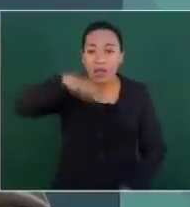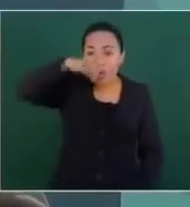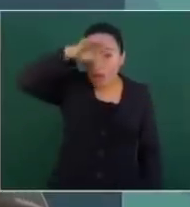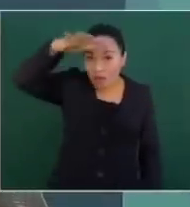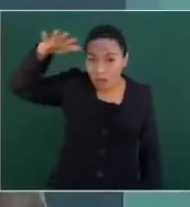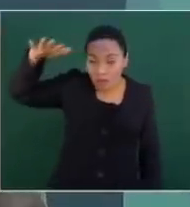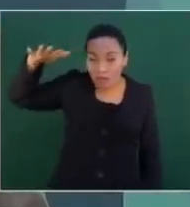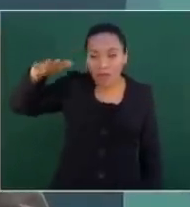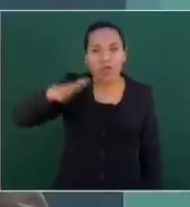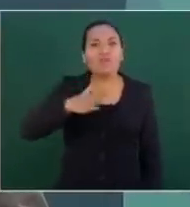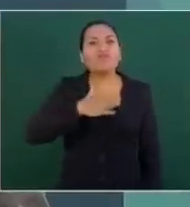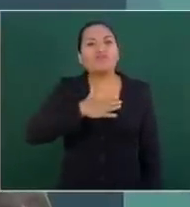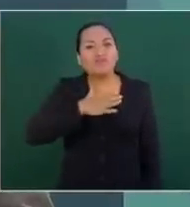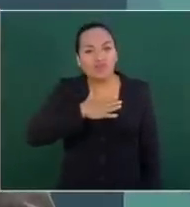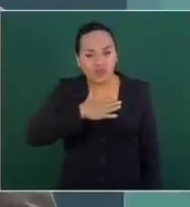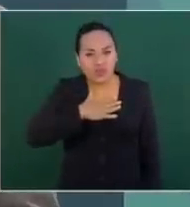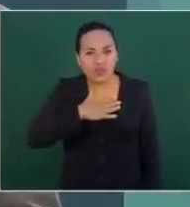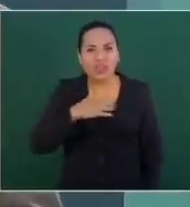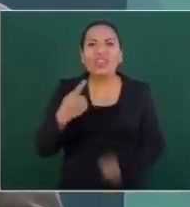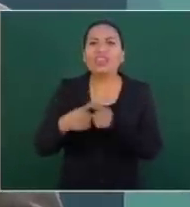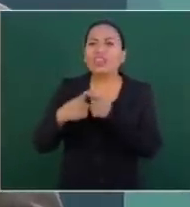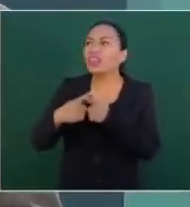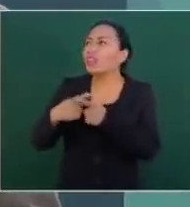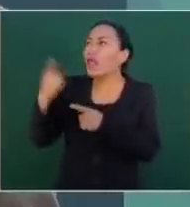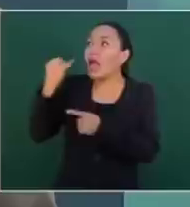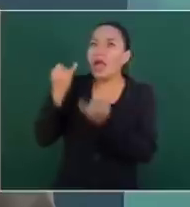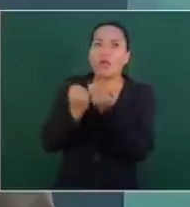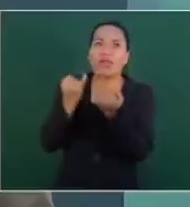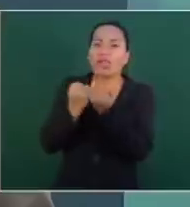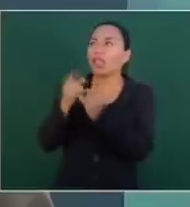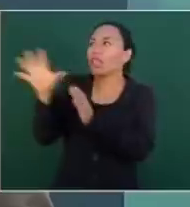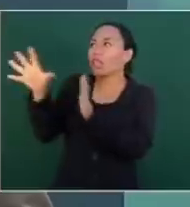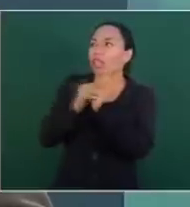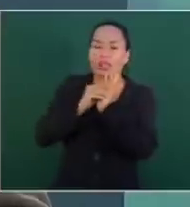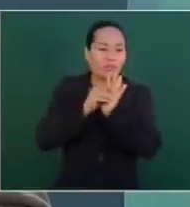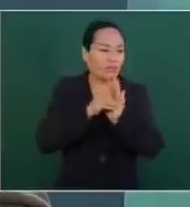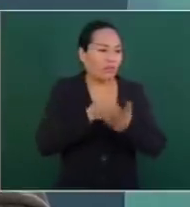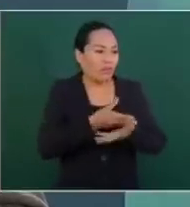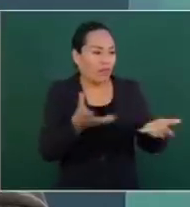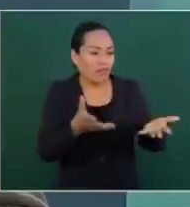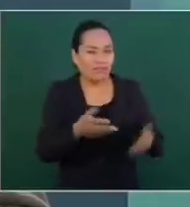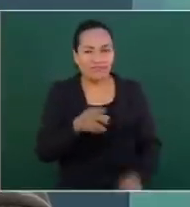No está copiado de ningún lugar del mundo.